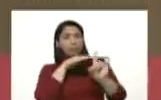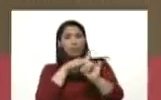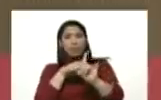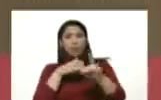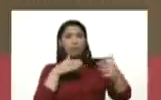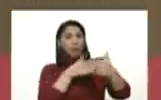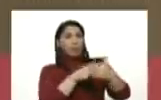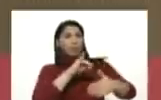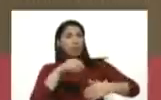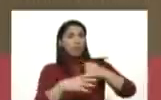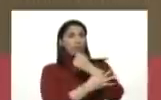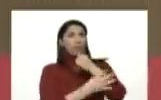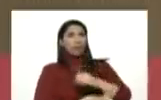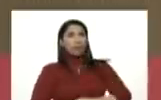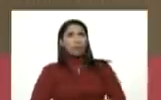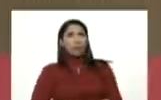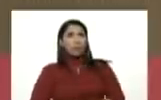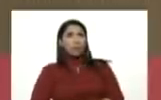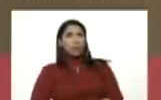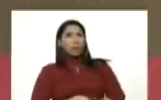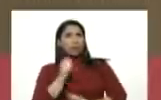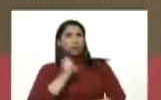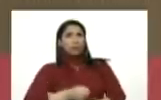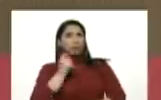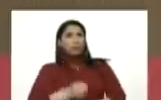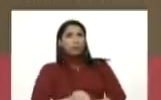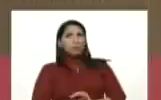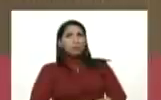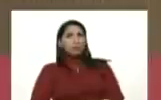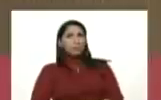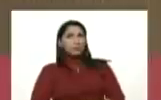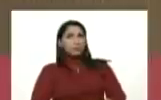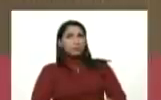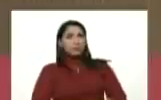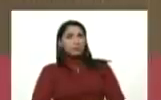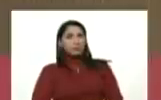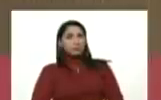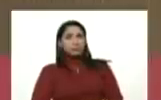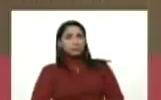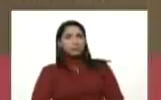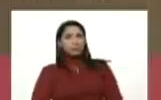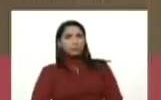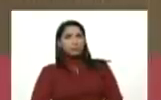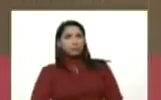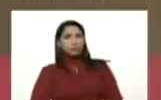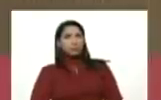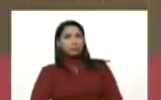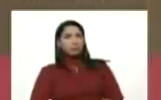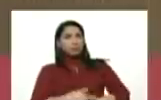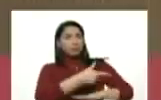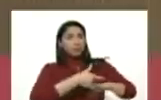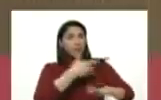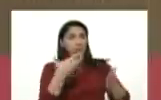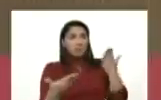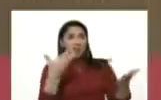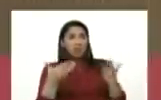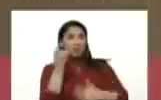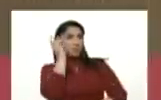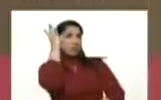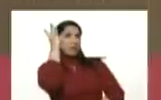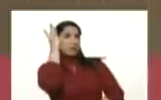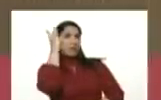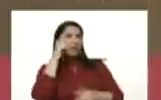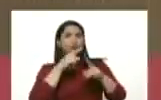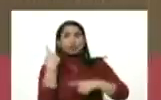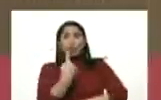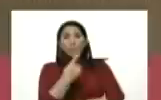en un complot con el procurador falso, ese artificio de supuesto gobierno paralelo que ellos crearon solamente para